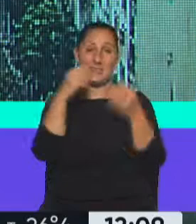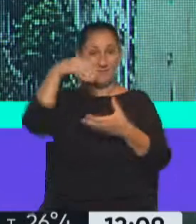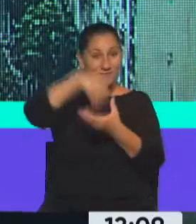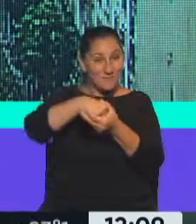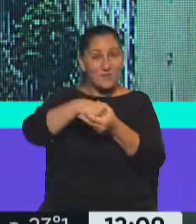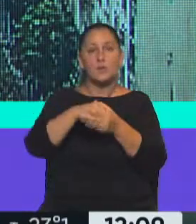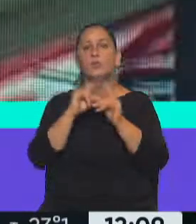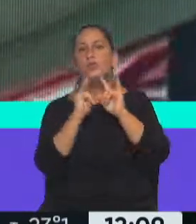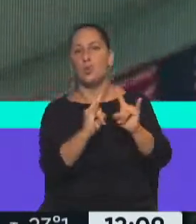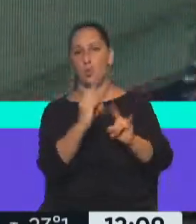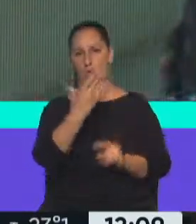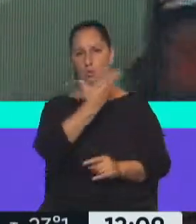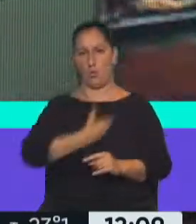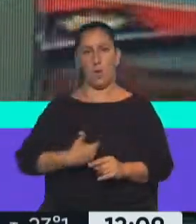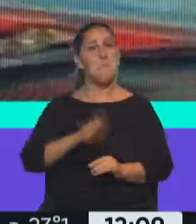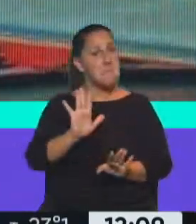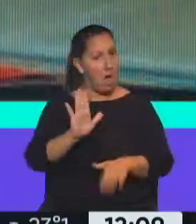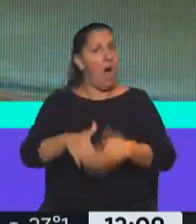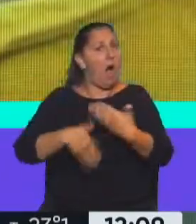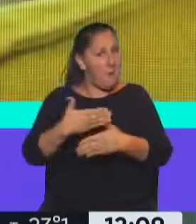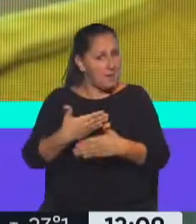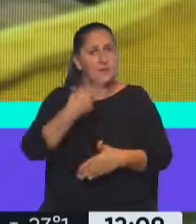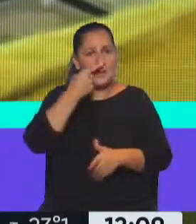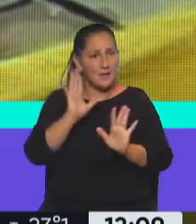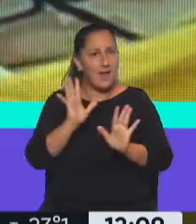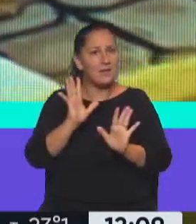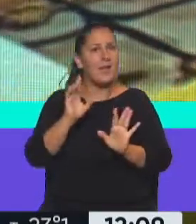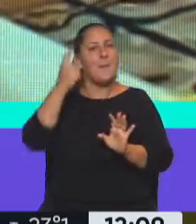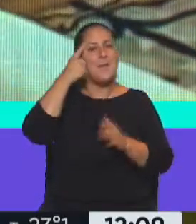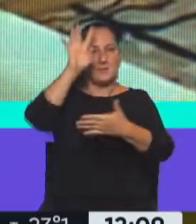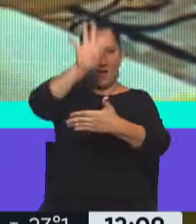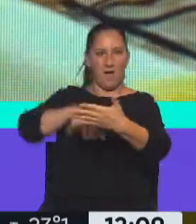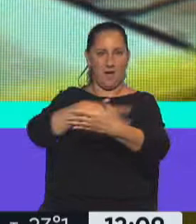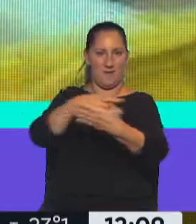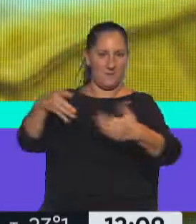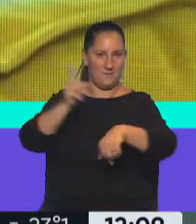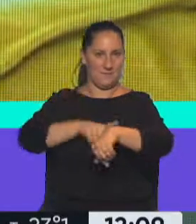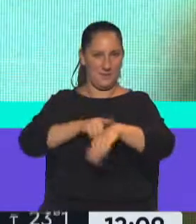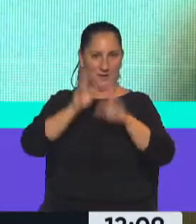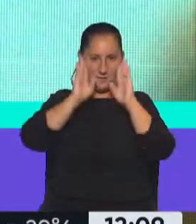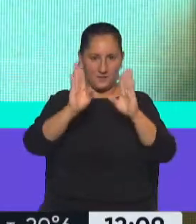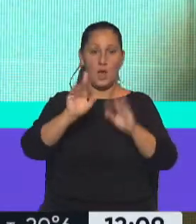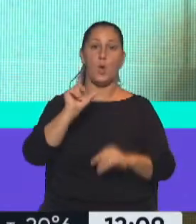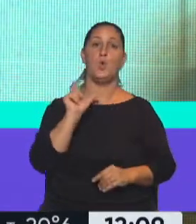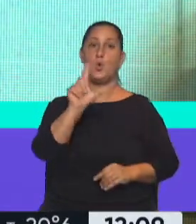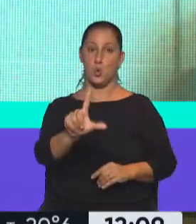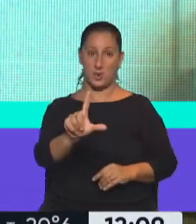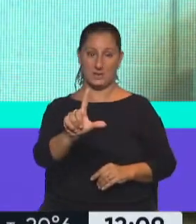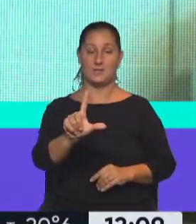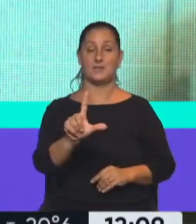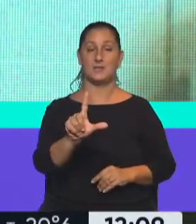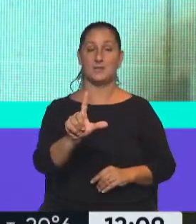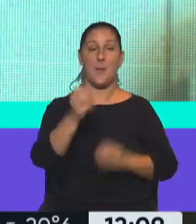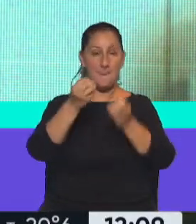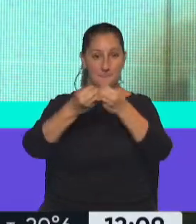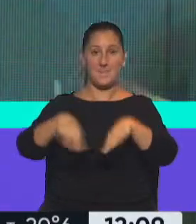responsabilidad del Gobierno Nacional. Es un avance interesante que ya se sepa cuál va a ser el cronograma de tratamiento. Vos decías el lunes que viene entonces empieza